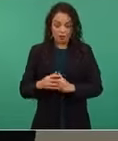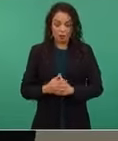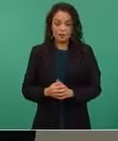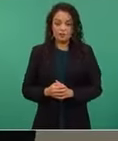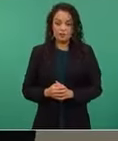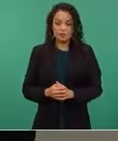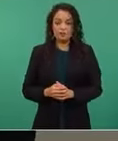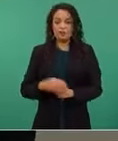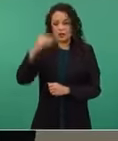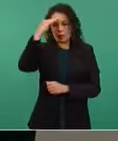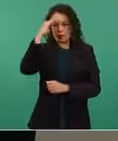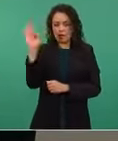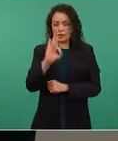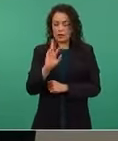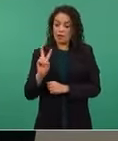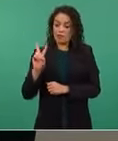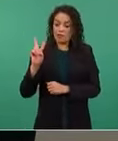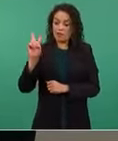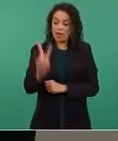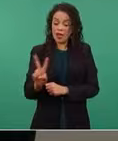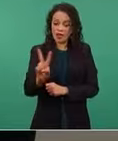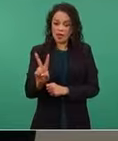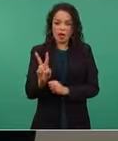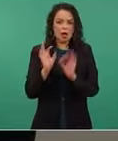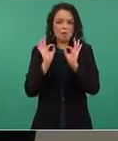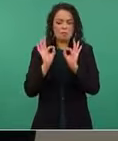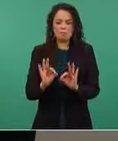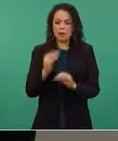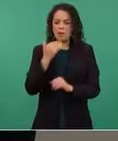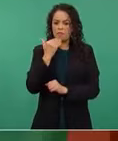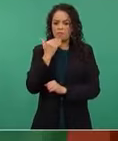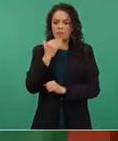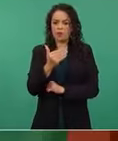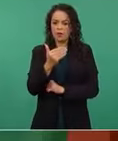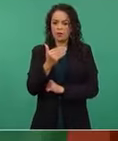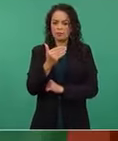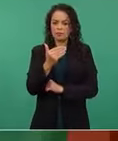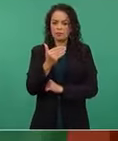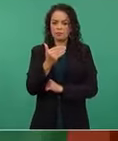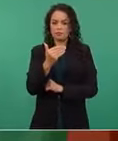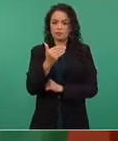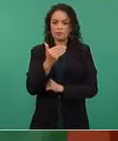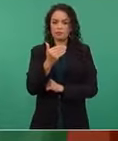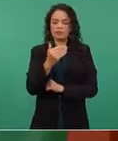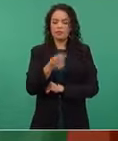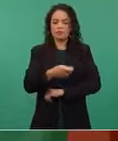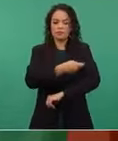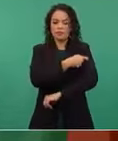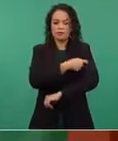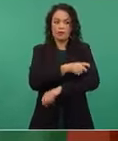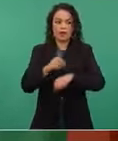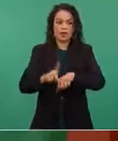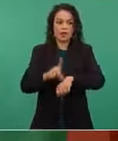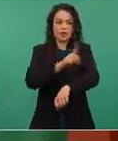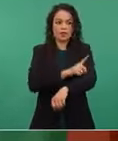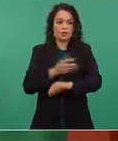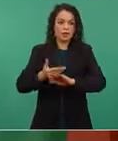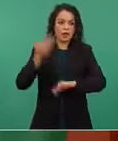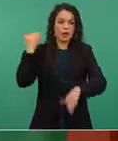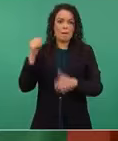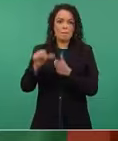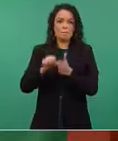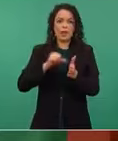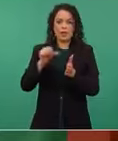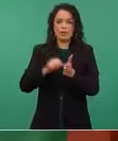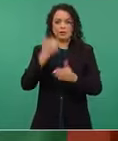viernes tendremos un muy buen cierre, habiendo cumplido la meta, tal como lo hemos contemplado desde hace muchos meses. Estamos